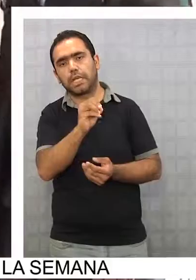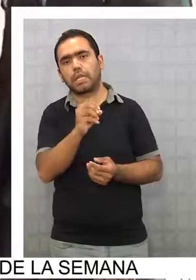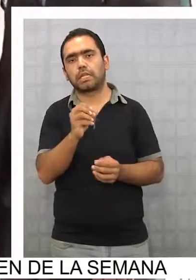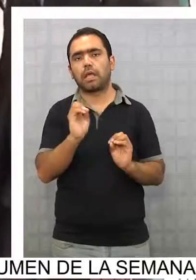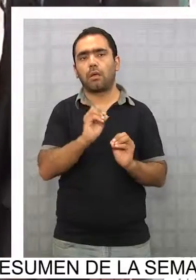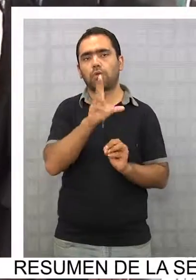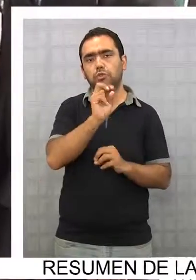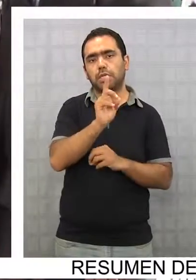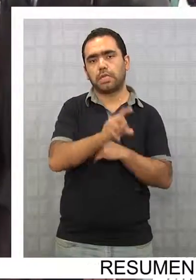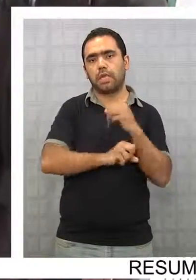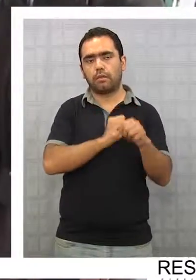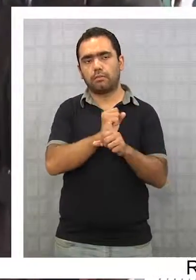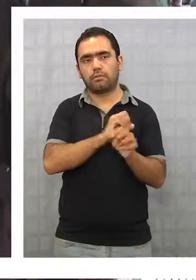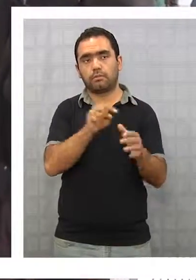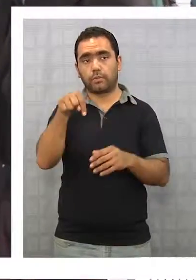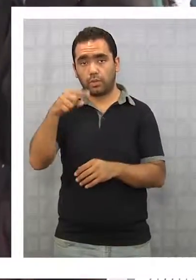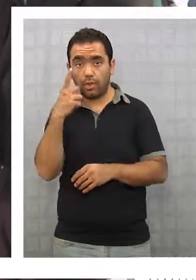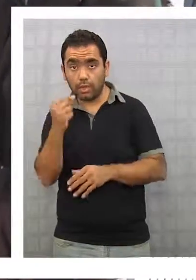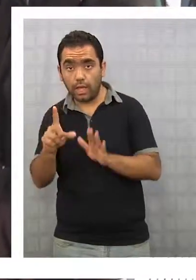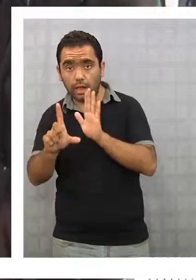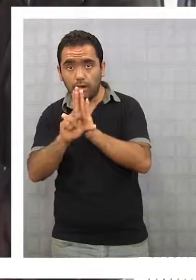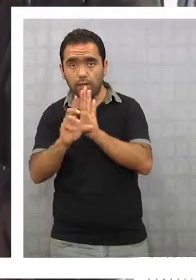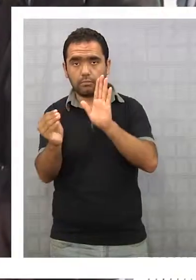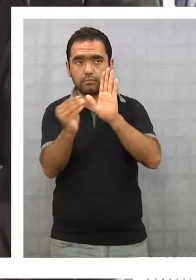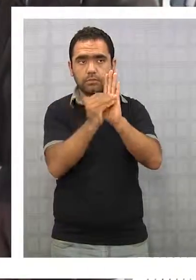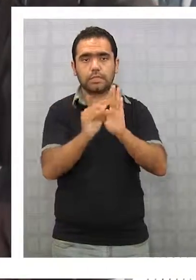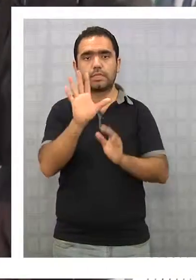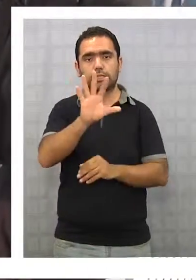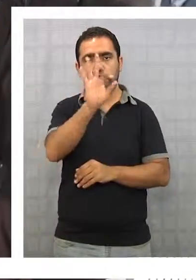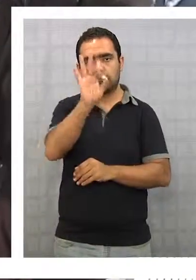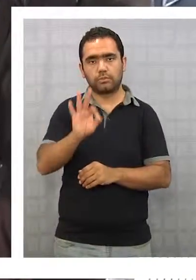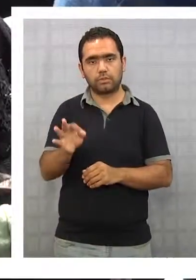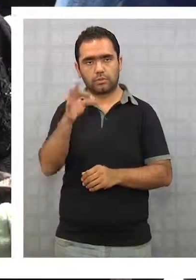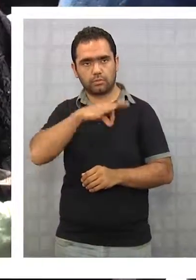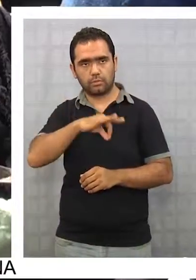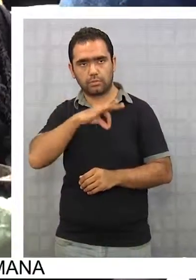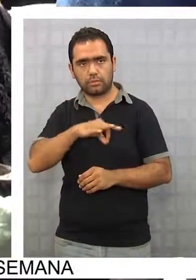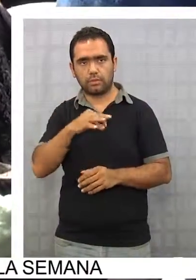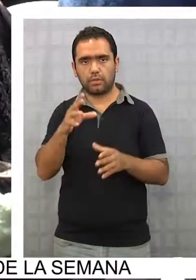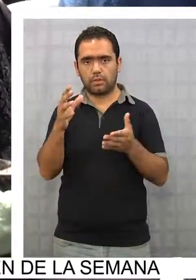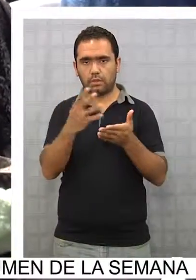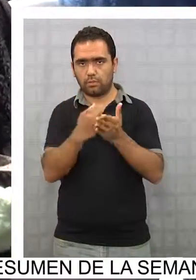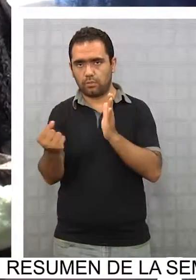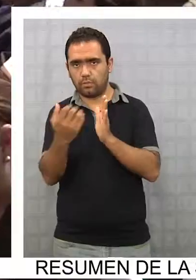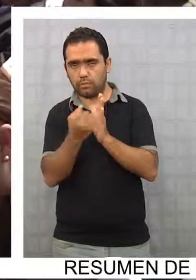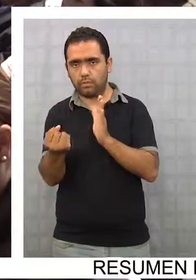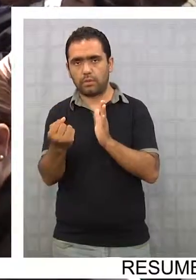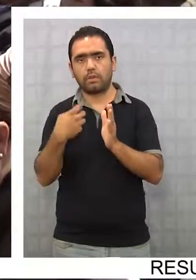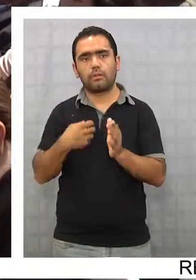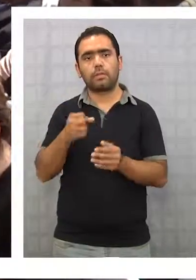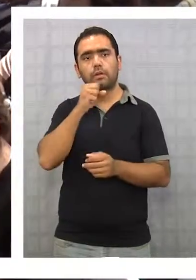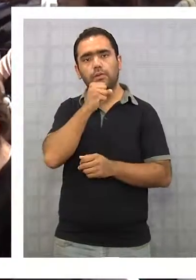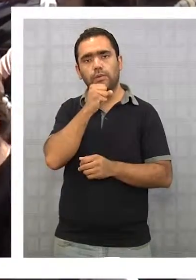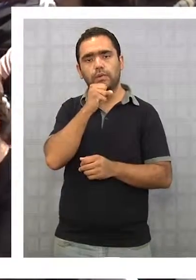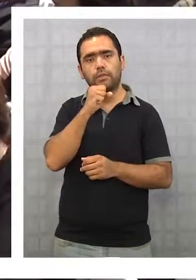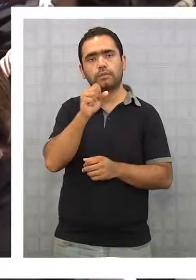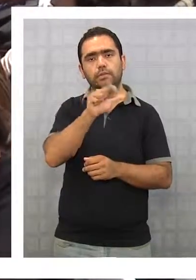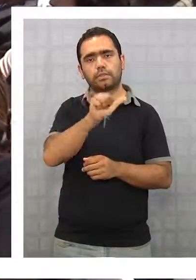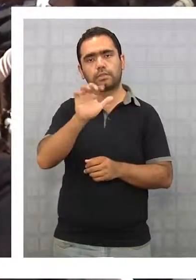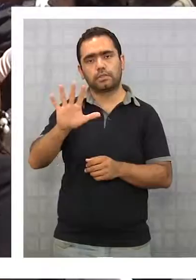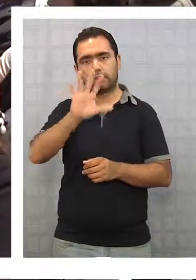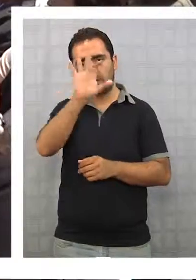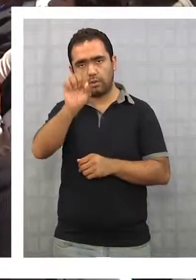años. Hoy se promulgó la ley que elimina el 5% de cotización obligatoria en salud para los adultos mayores de 65